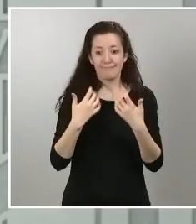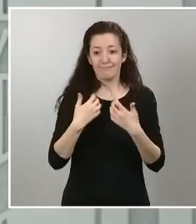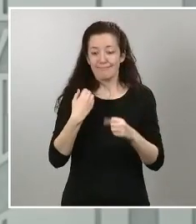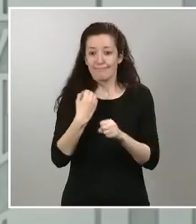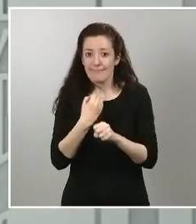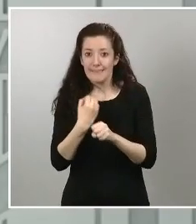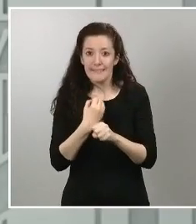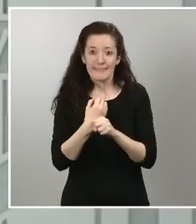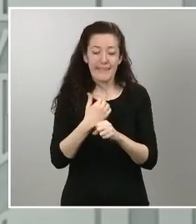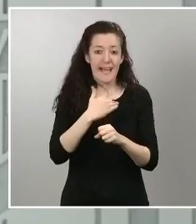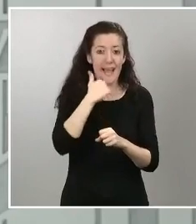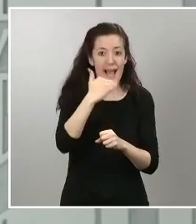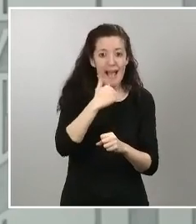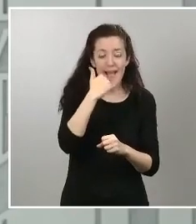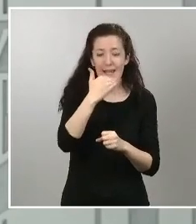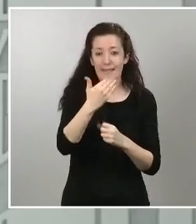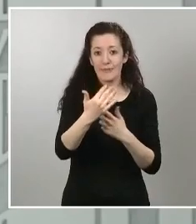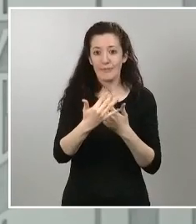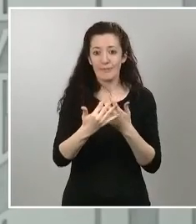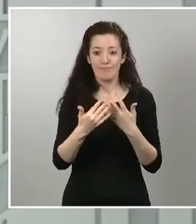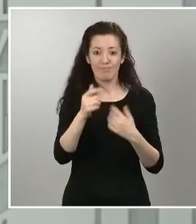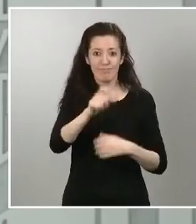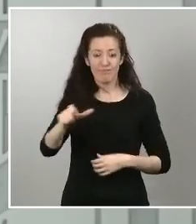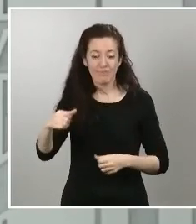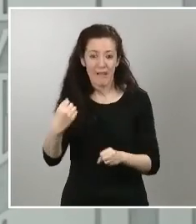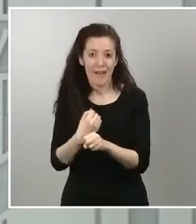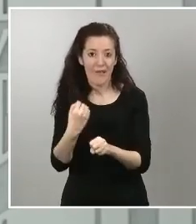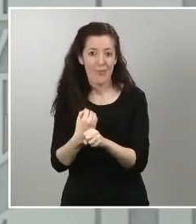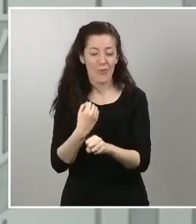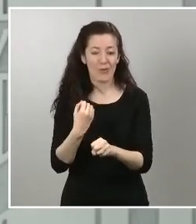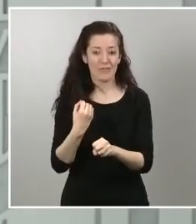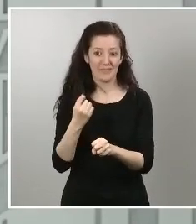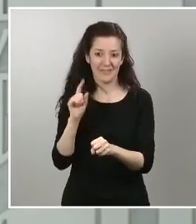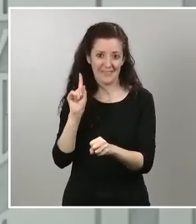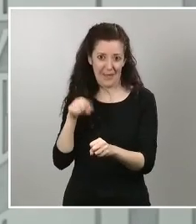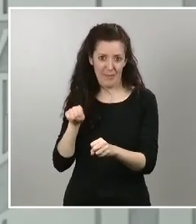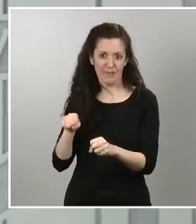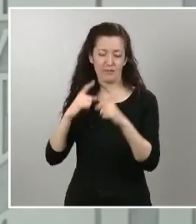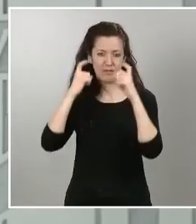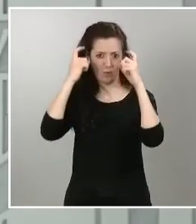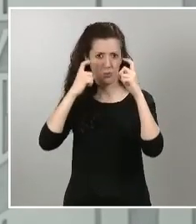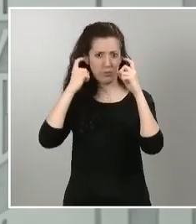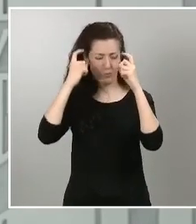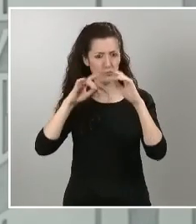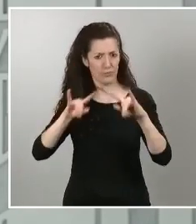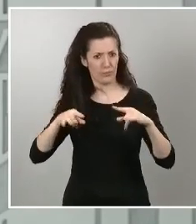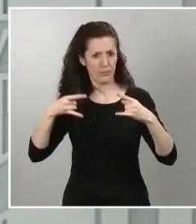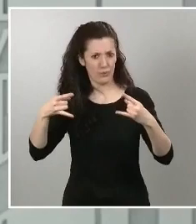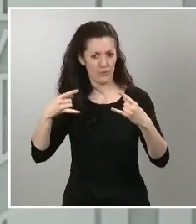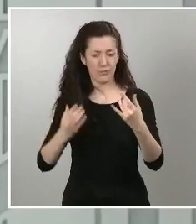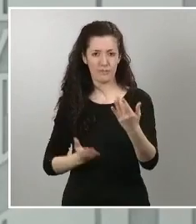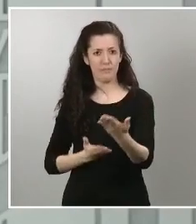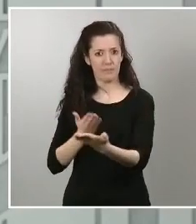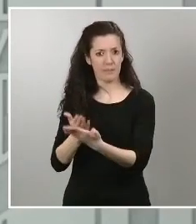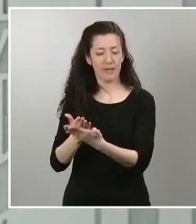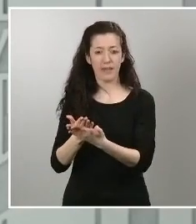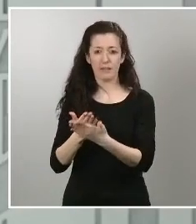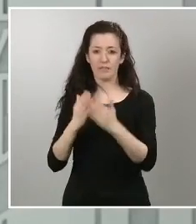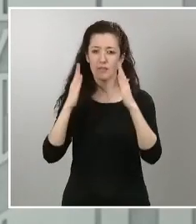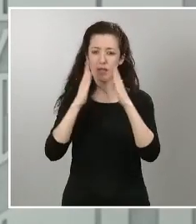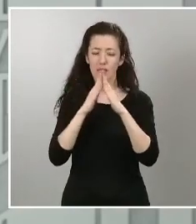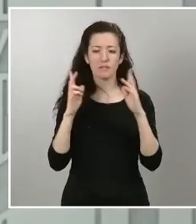que trabajan en su entorno los trabajadores con este esfuerzo añadido que se pide en el día de hoy de un mayor confinamiento